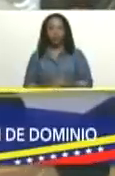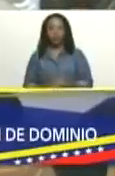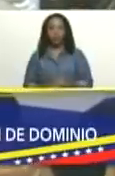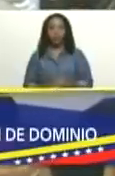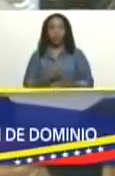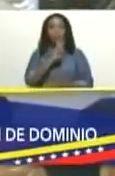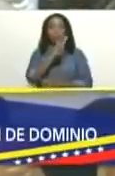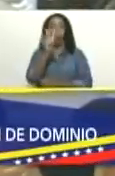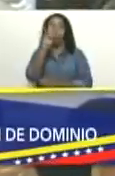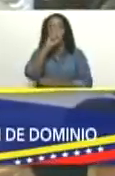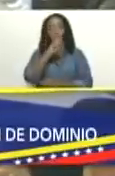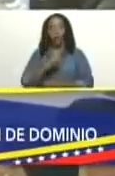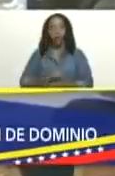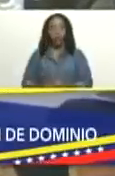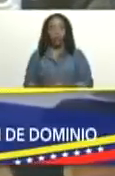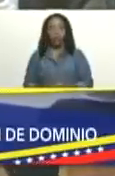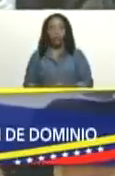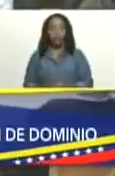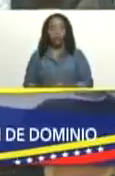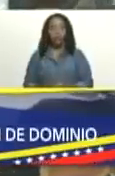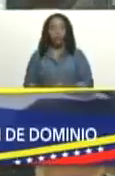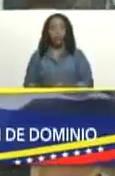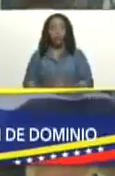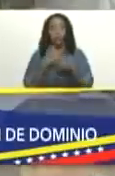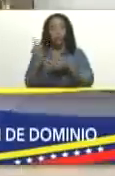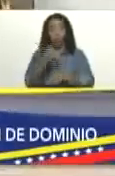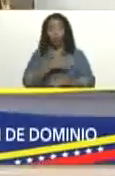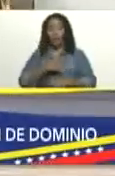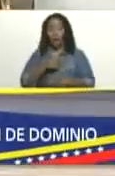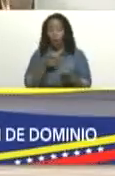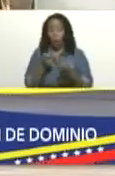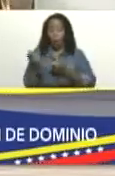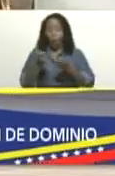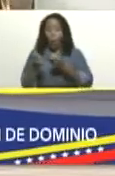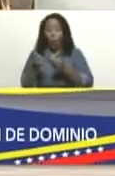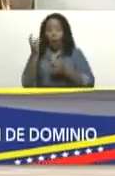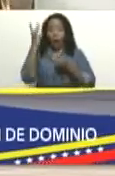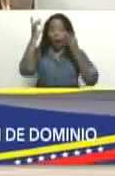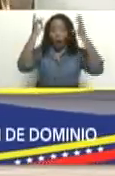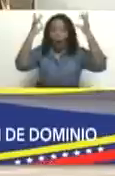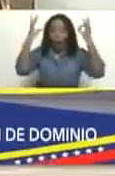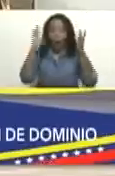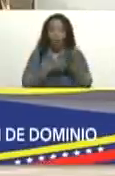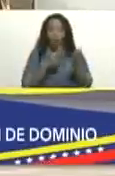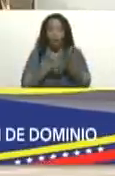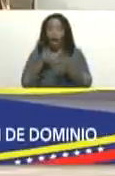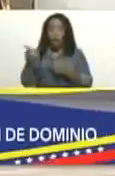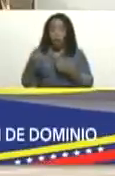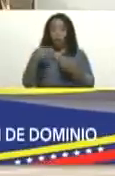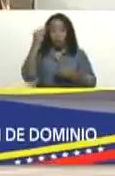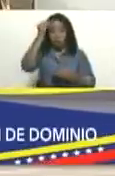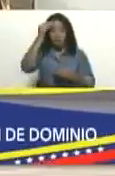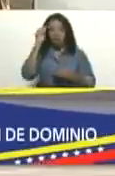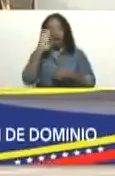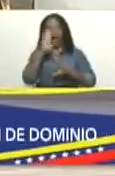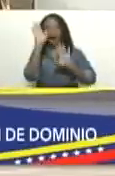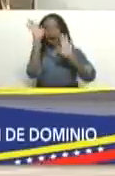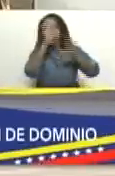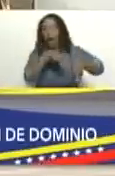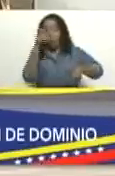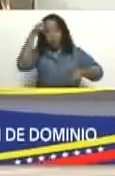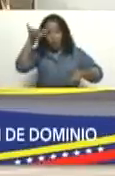24 años, para aquellos que quieran manipular la verdad, aquellos que nos subestiman y subestiman al pueblo.